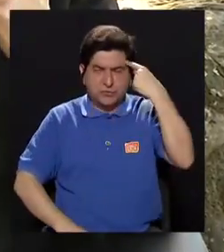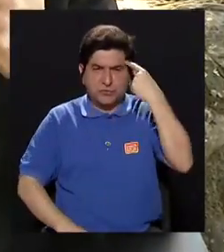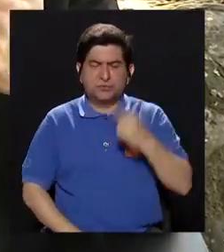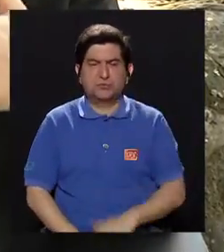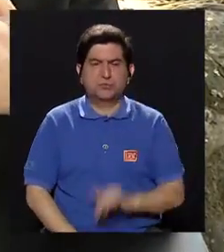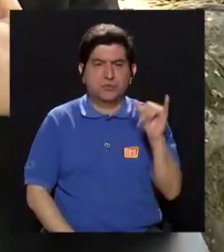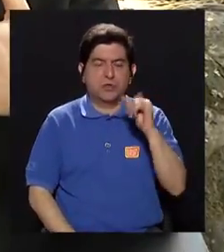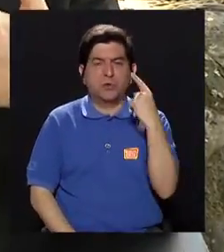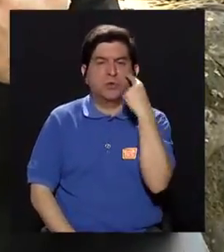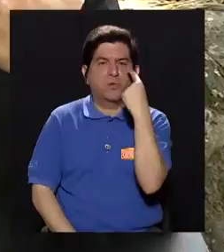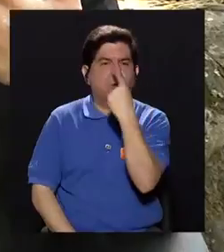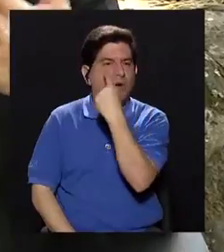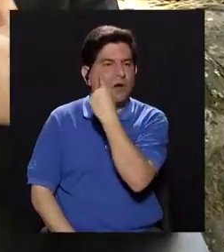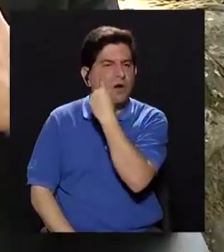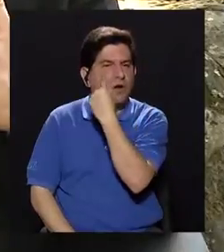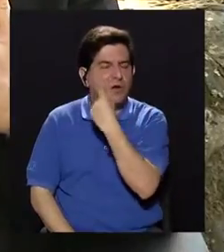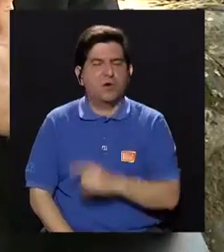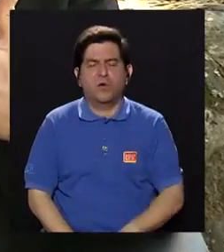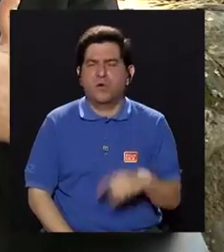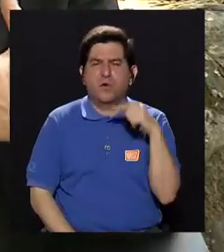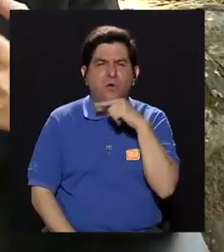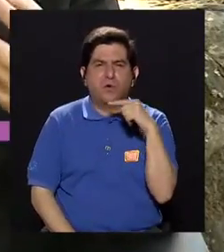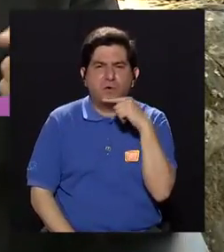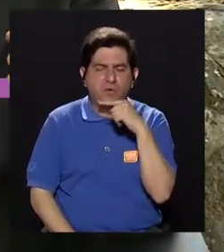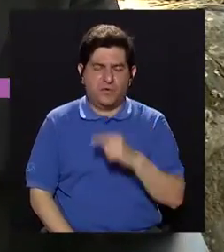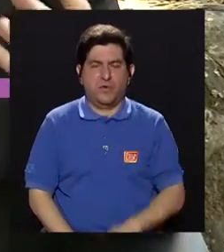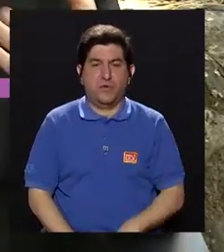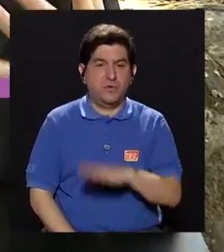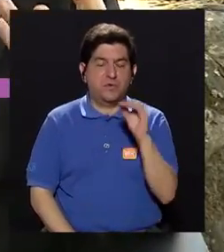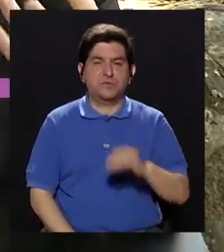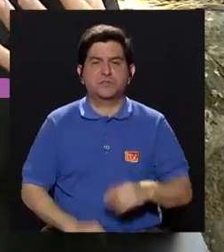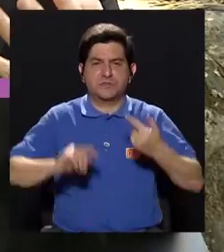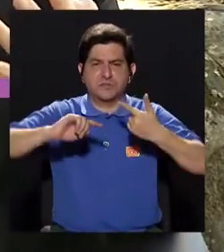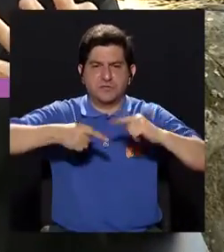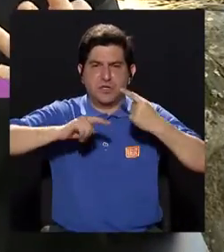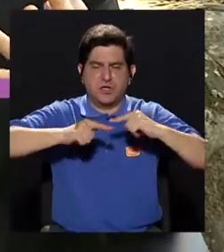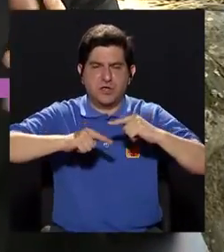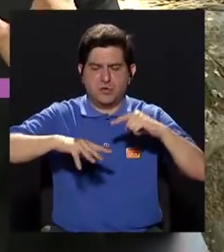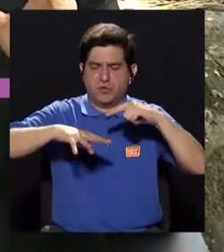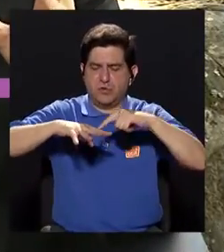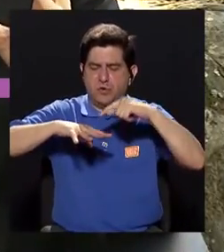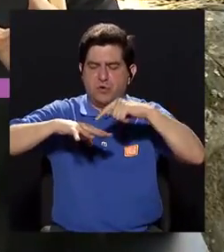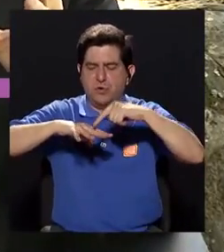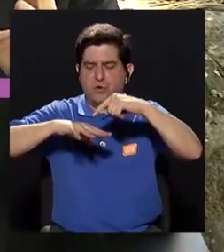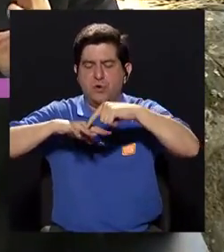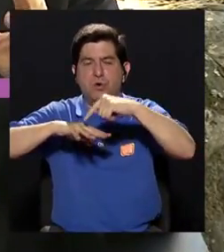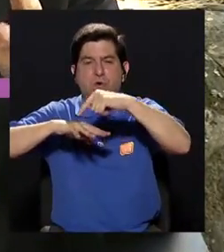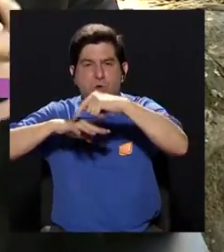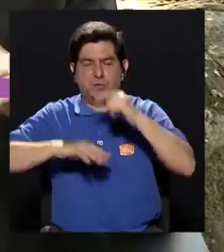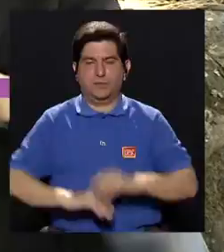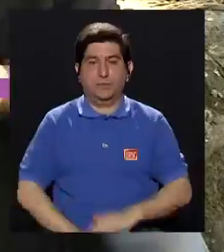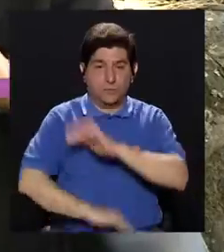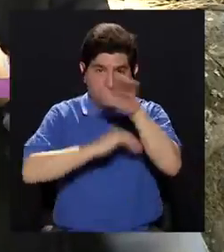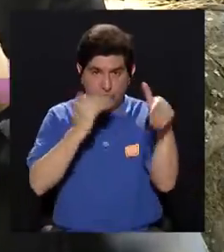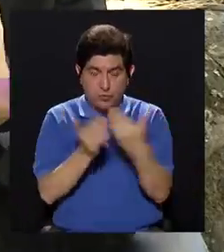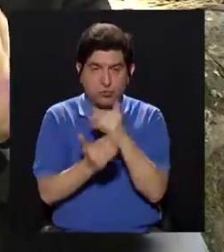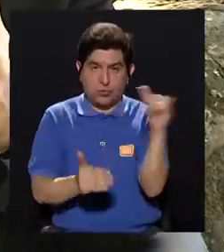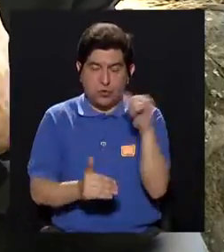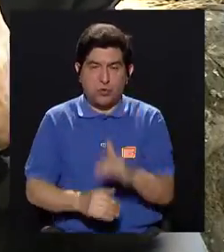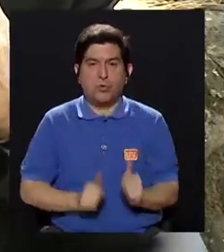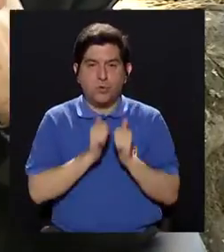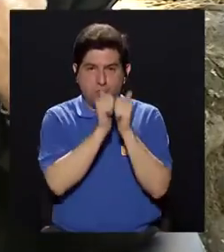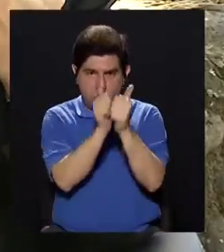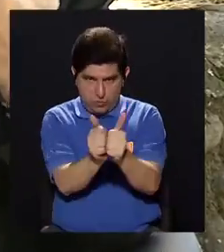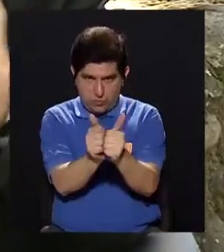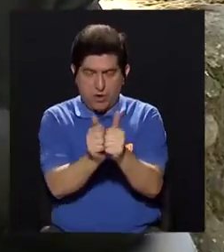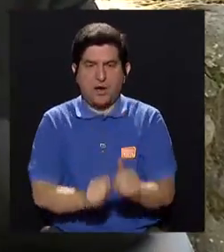va a haber una conjuntivitis no purulenta, y va a haber dolores articulares, principalmente en las falanges. Todo esto también